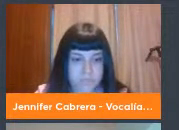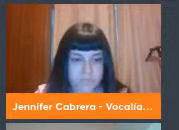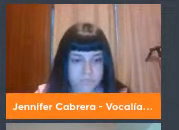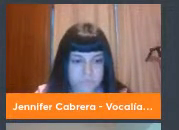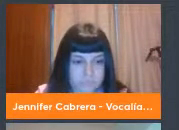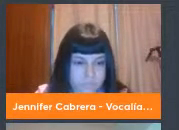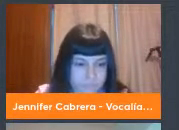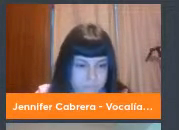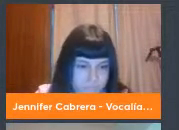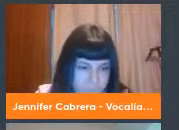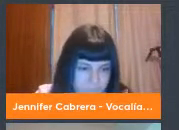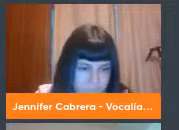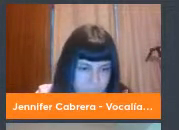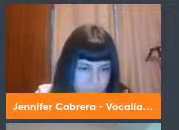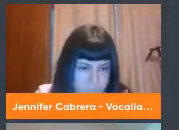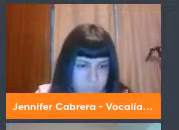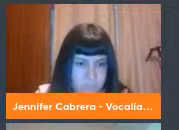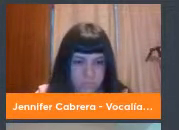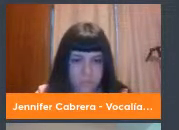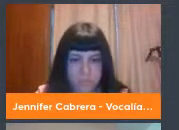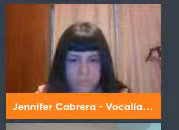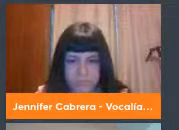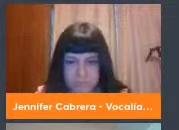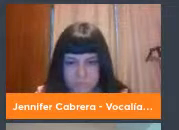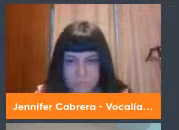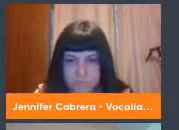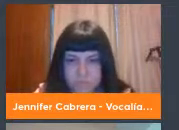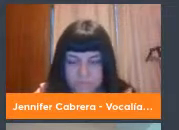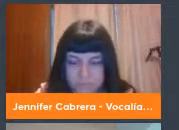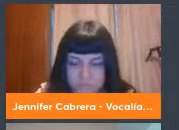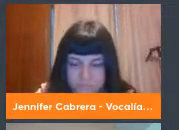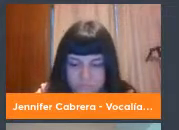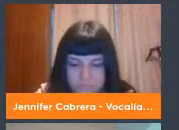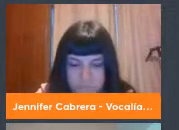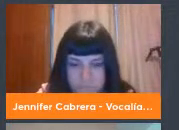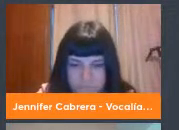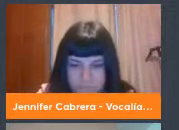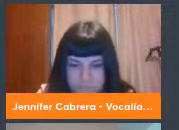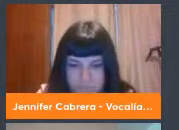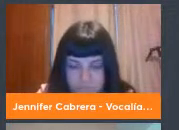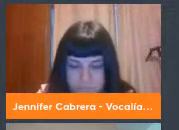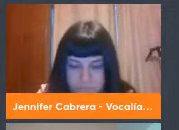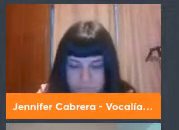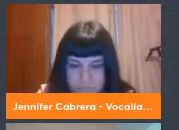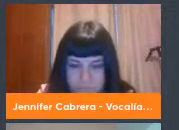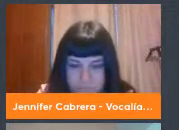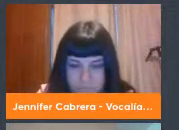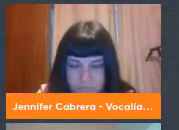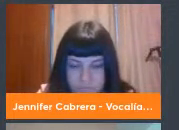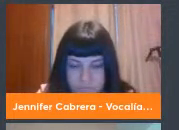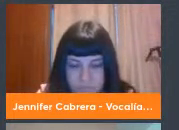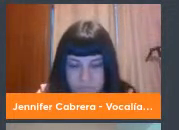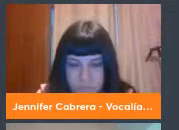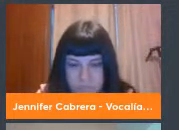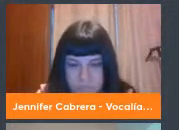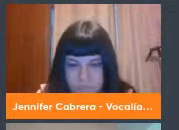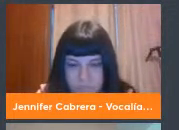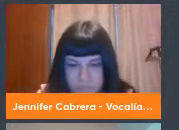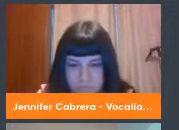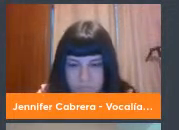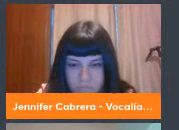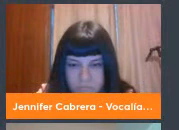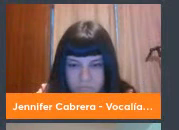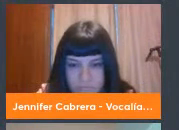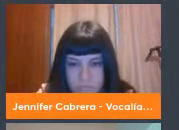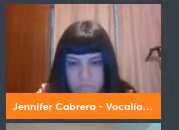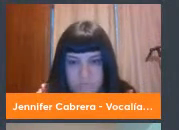nos establece el marco general en el cual tenemos que movernos y podemos ver con toda transparencia de que efectivamente esto